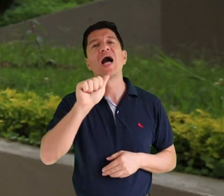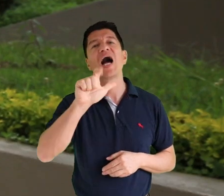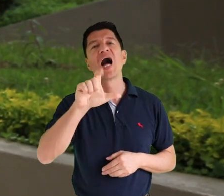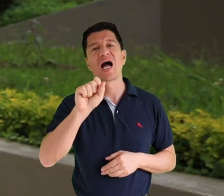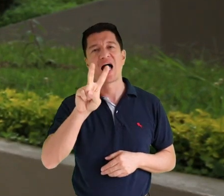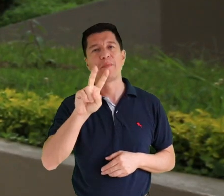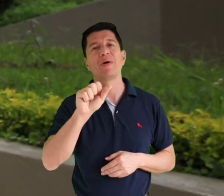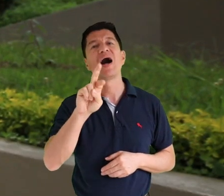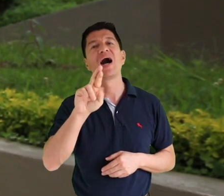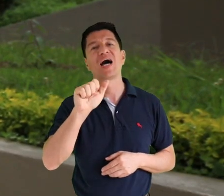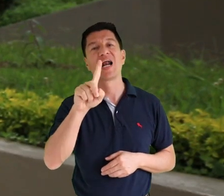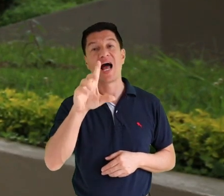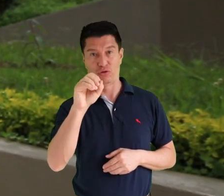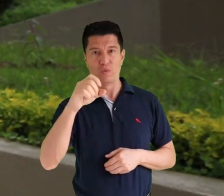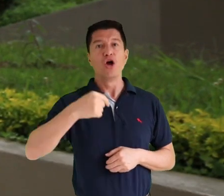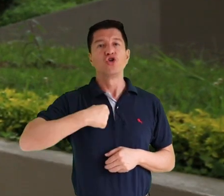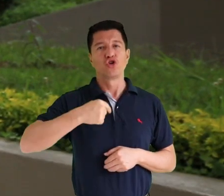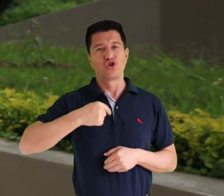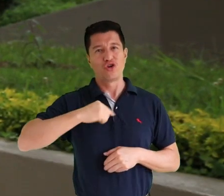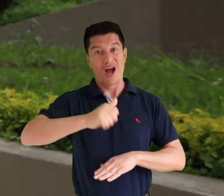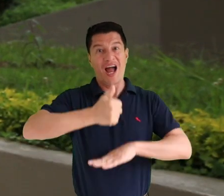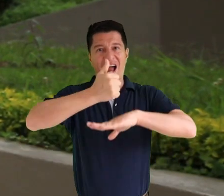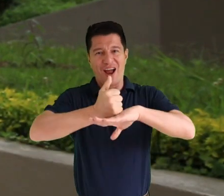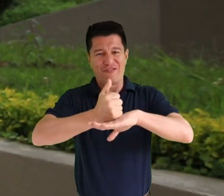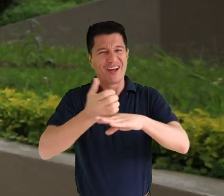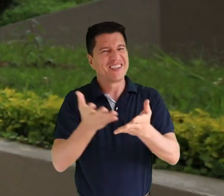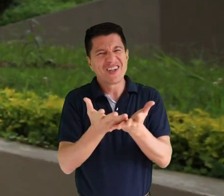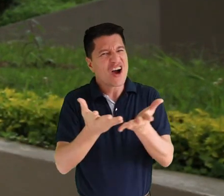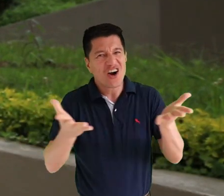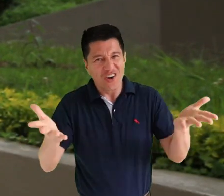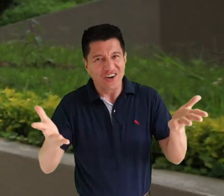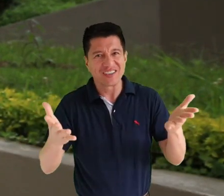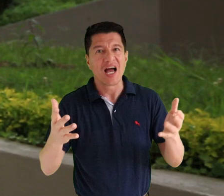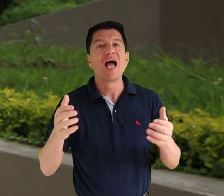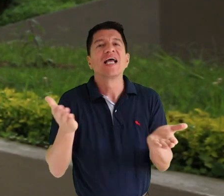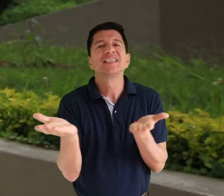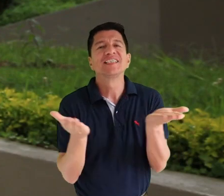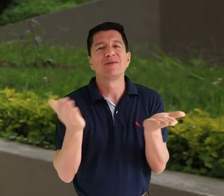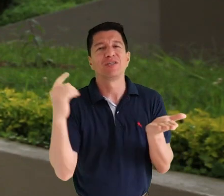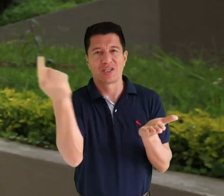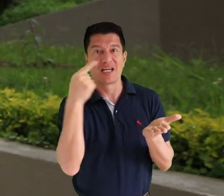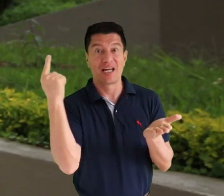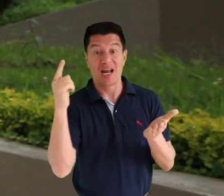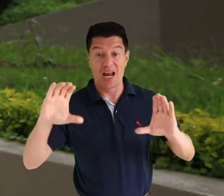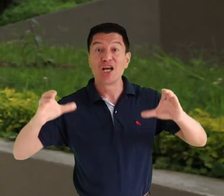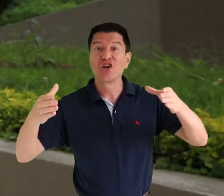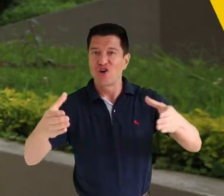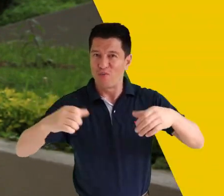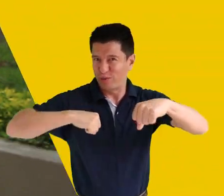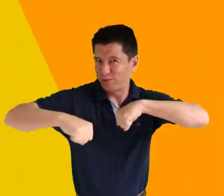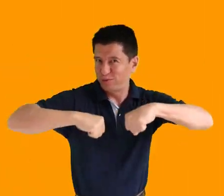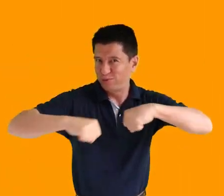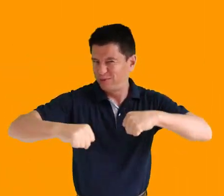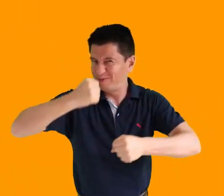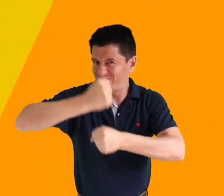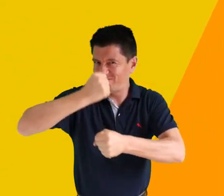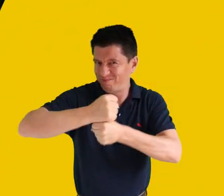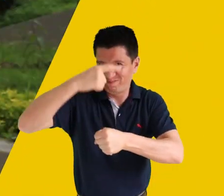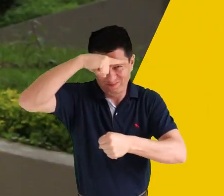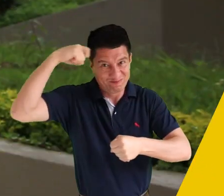Castillo, yo soy la jefe de recursos físicos y servicios generales, el grupo activo y siempre en movimiento de la universidad.